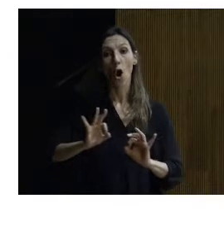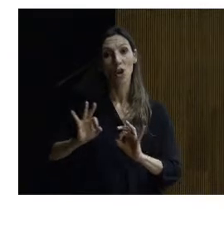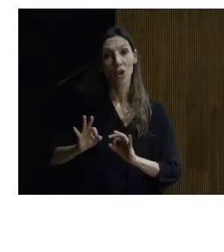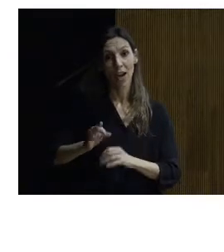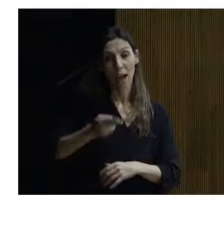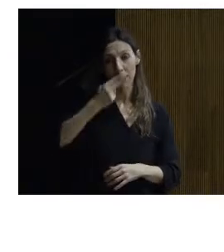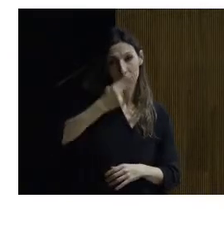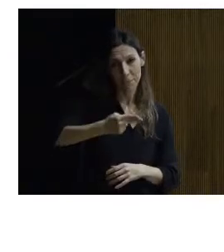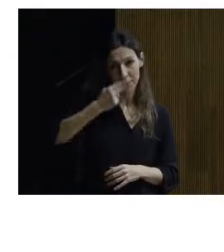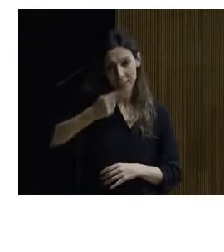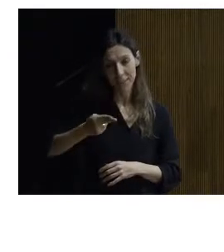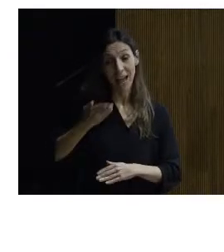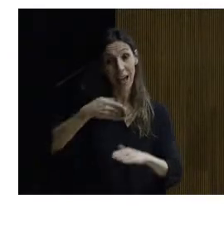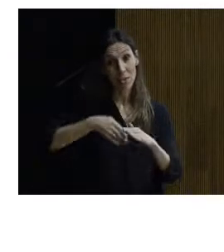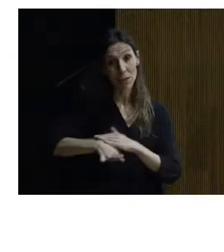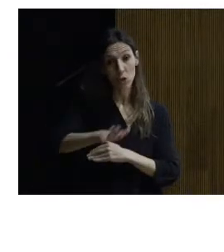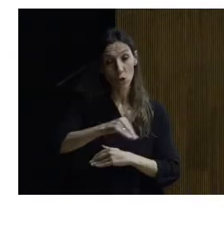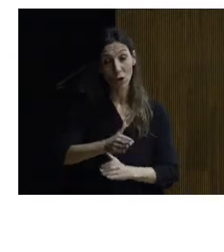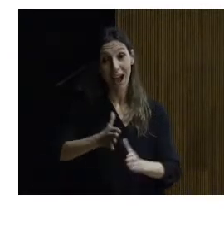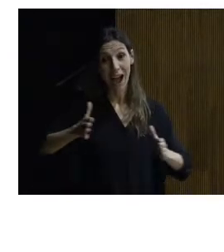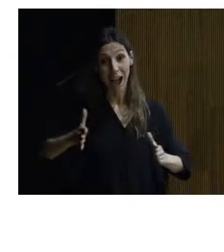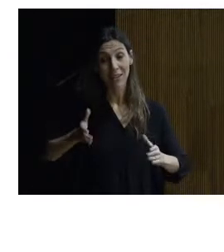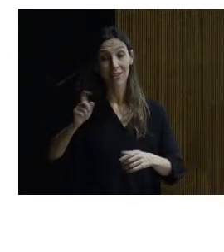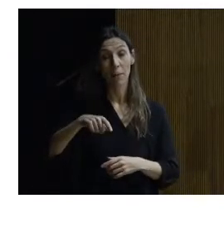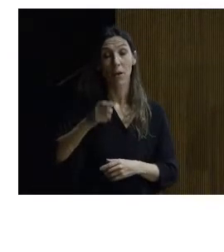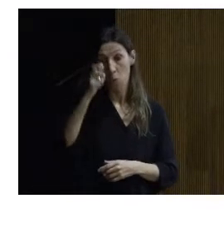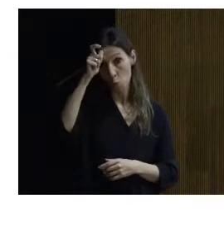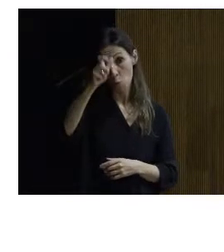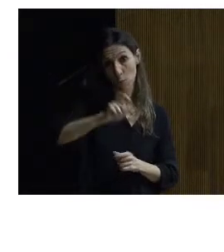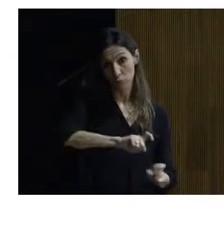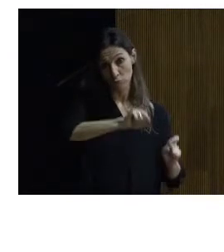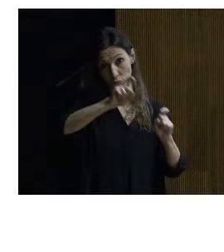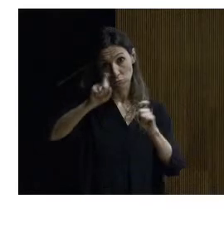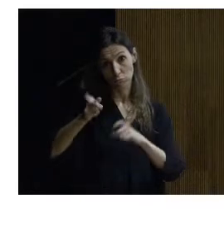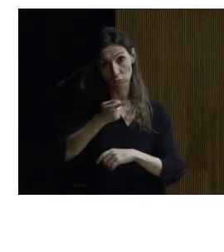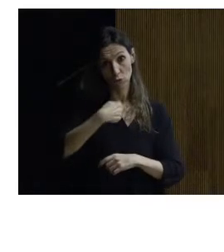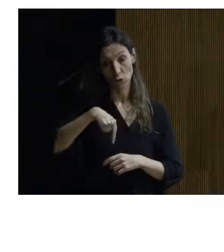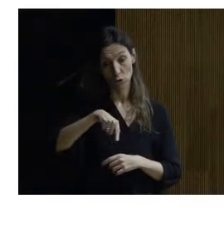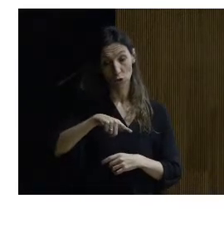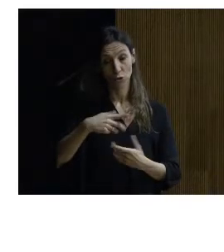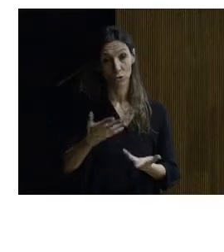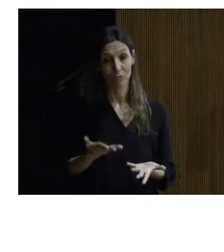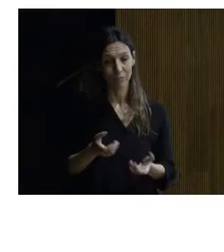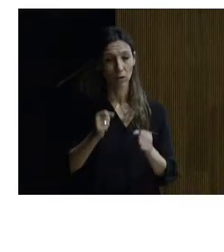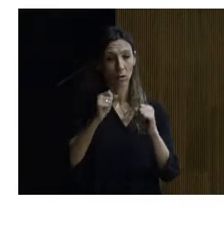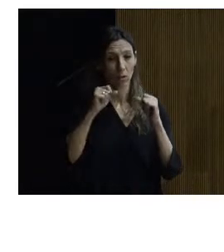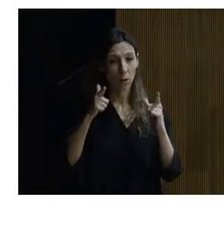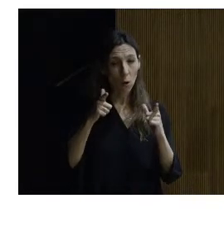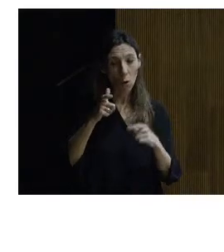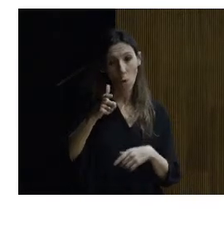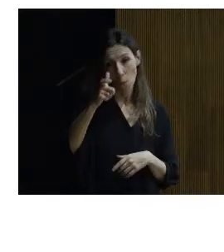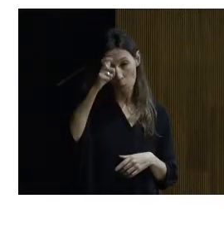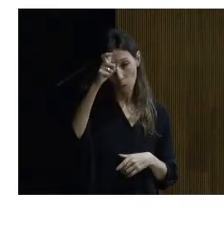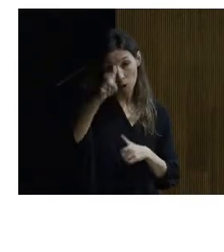visitas el acceso a la parte más alta y el recorrido por el pueblo nosotros pues bueno a la vista de que la población más mayor